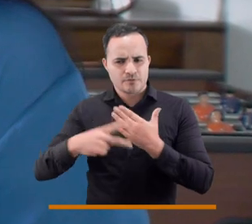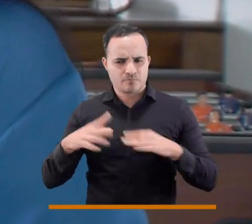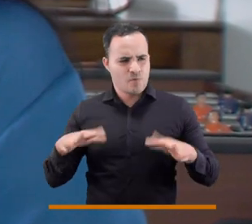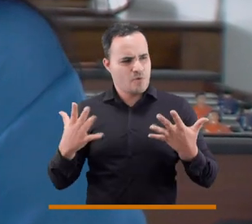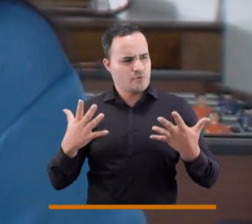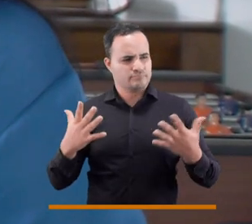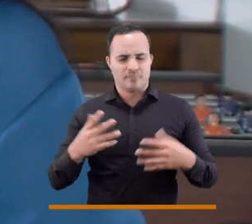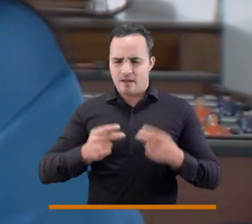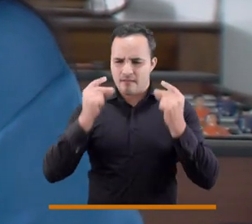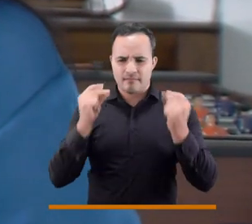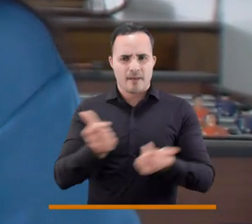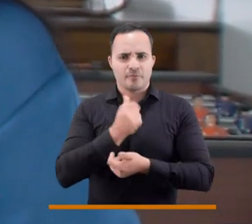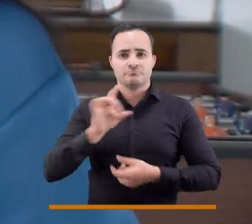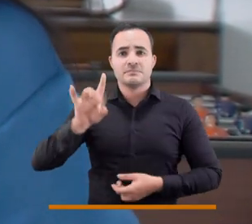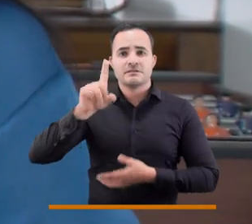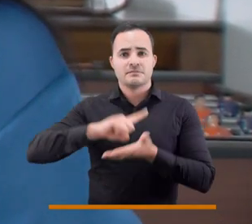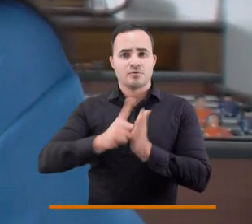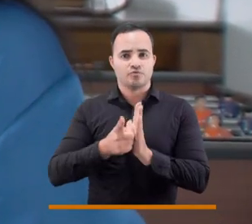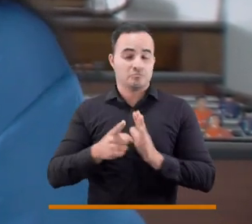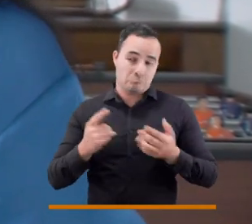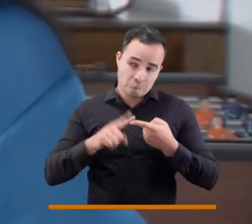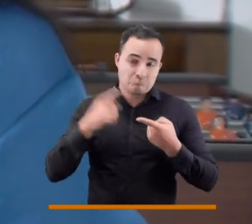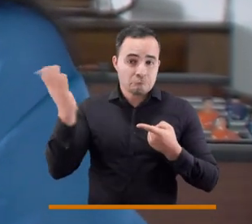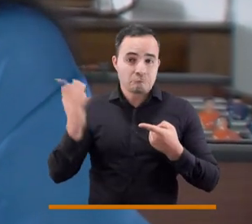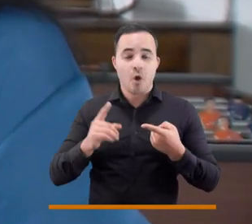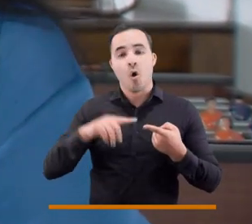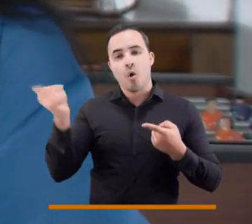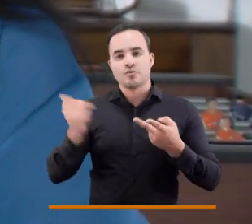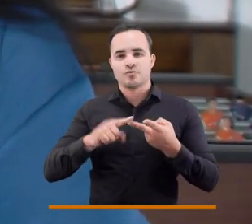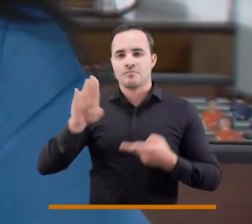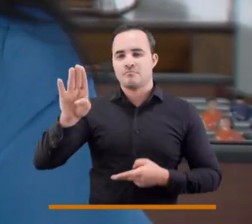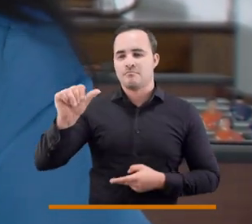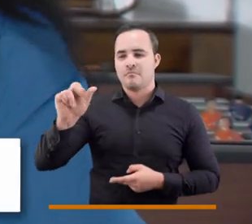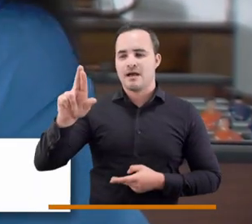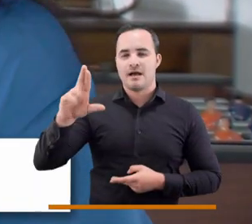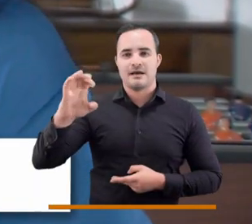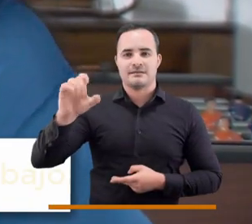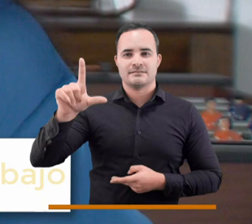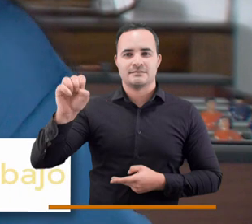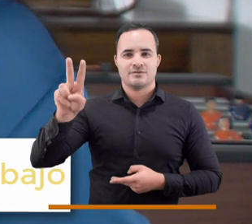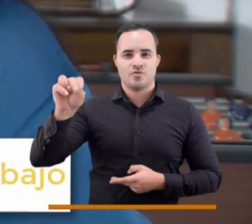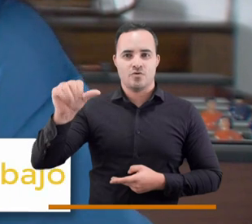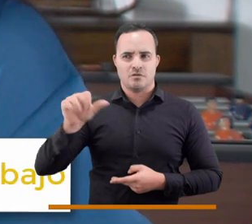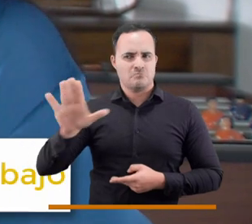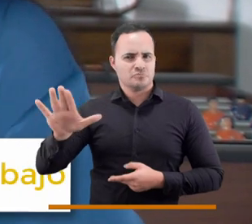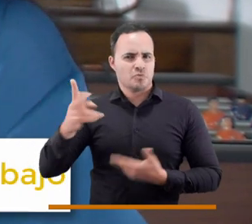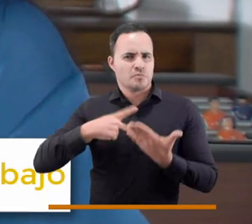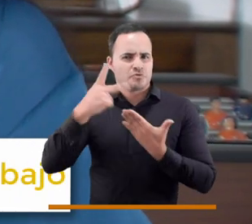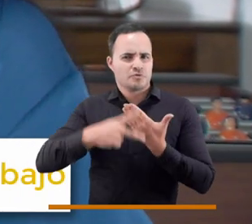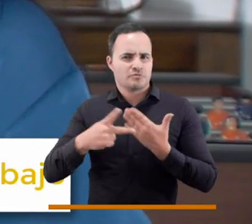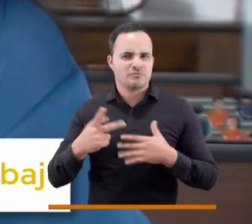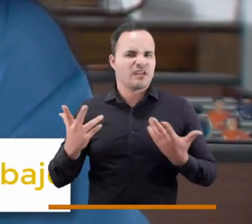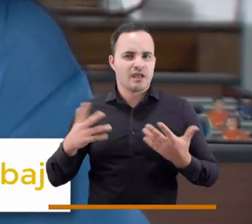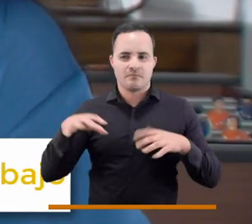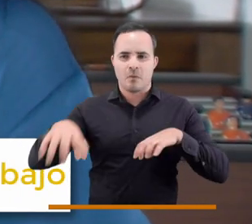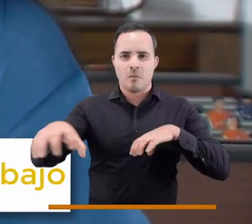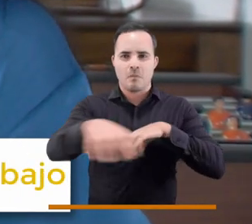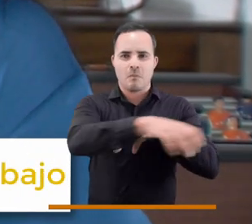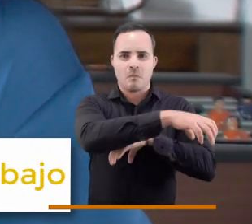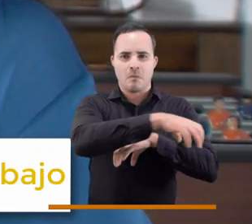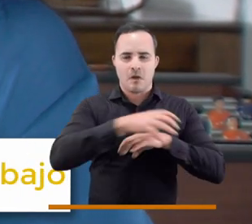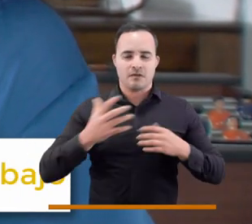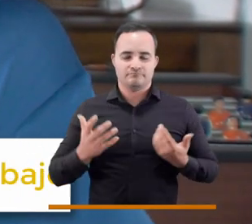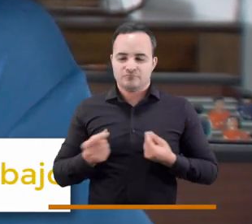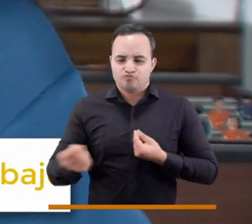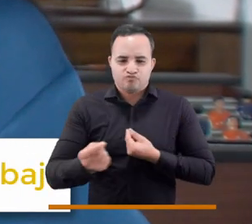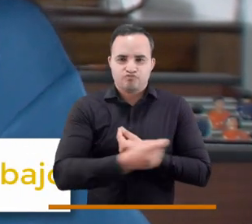proyecto de las ciudades de 15 minutos, pero también está Barcelona con un proyecto de las manzanas, que es también para que